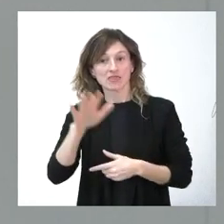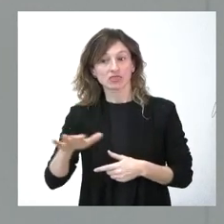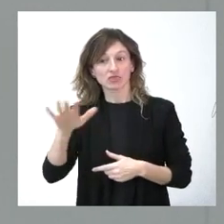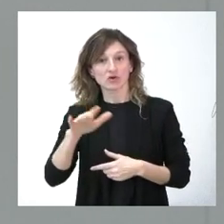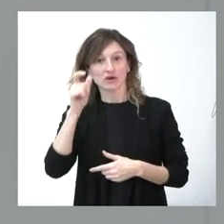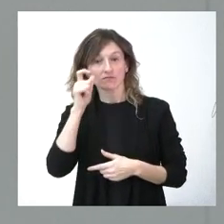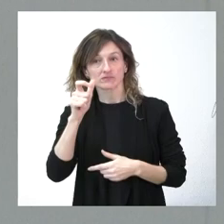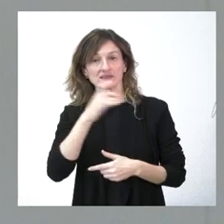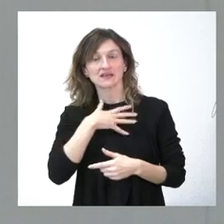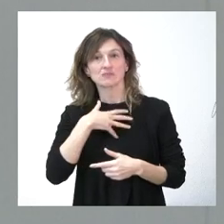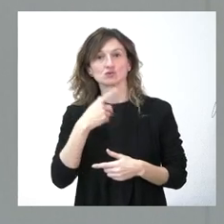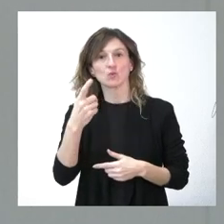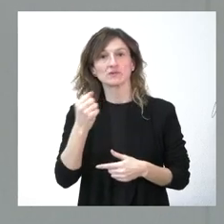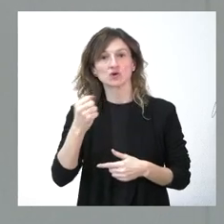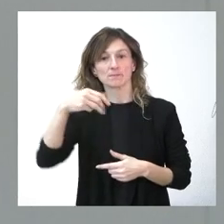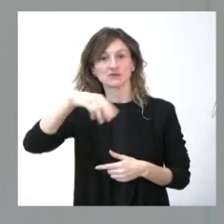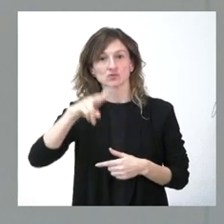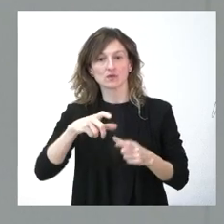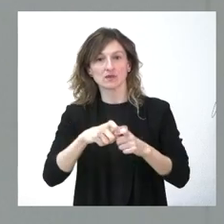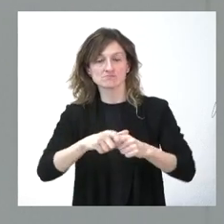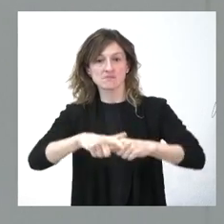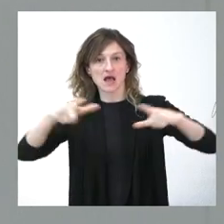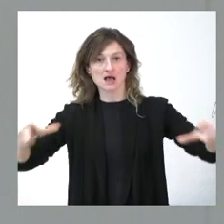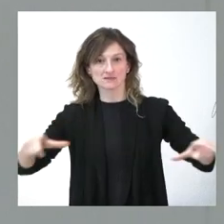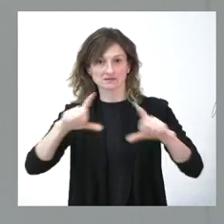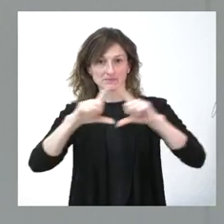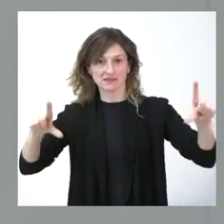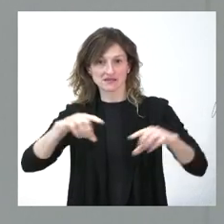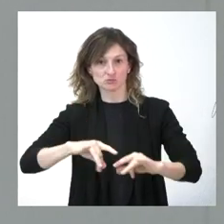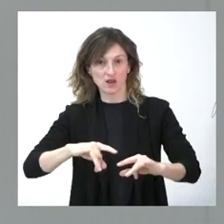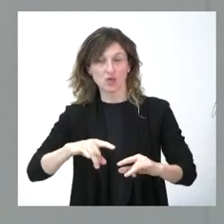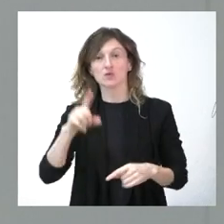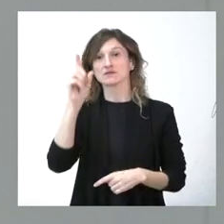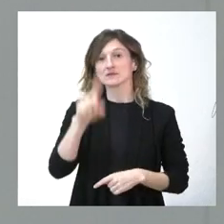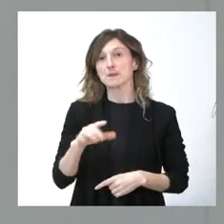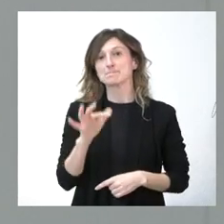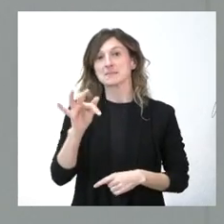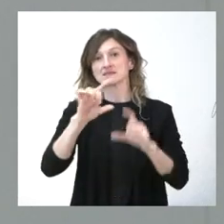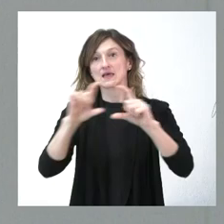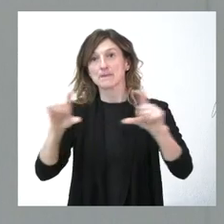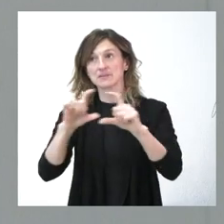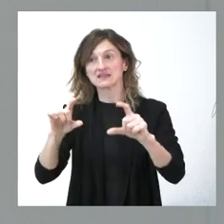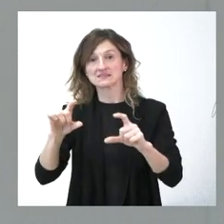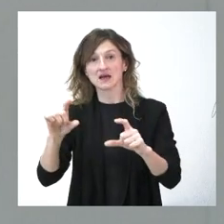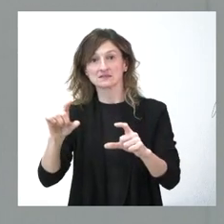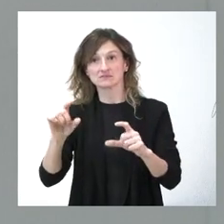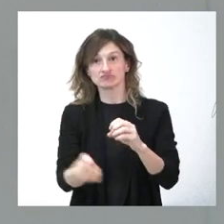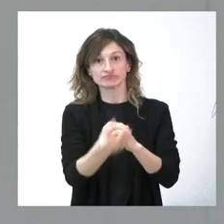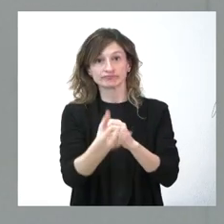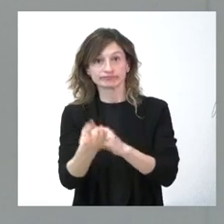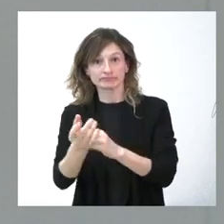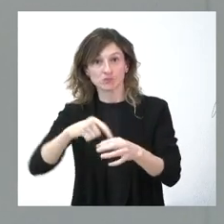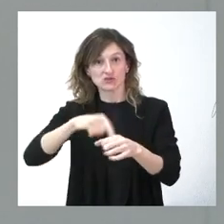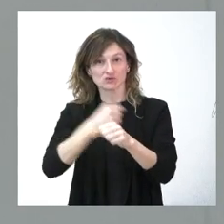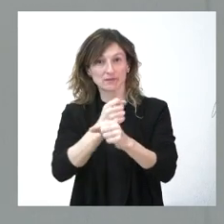ampliar un millón de metros cuadrados de suelo empresarial y además ya hay empresas que pueden crear cientos de puestos de trabajo